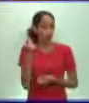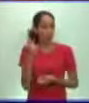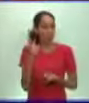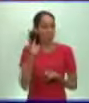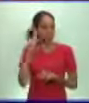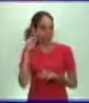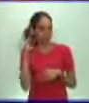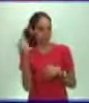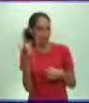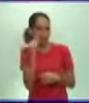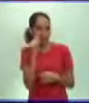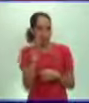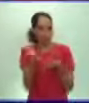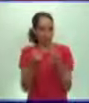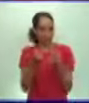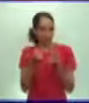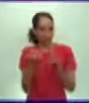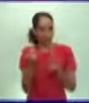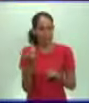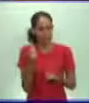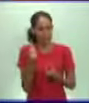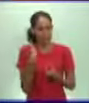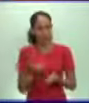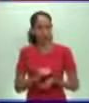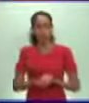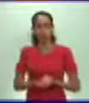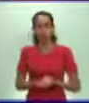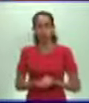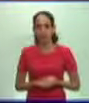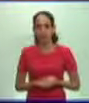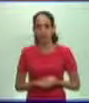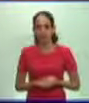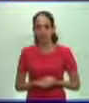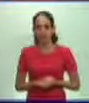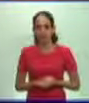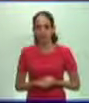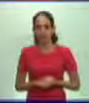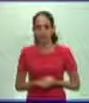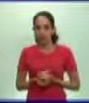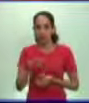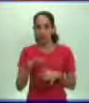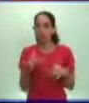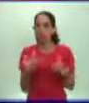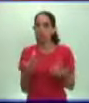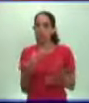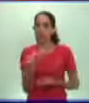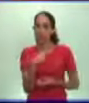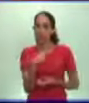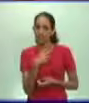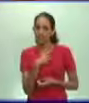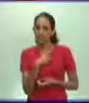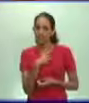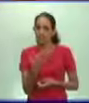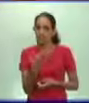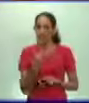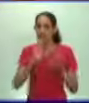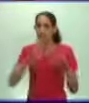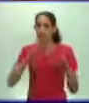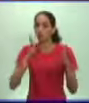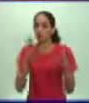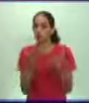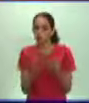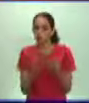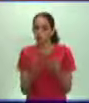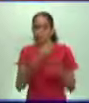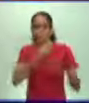todo ese poder económico, quien tenía en su poder en ese régimen feudal toda la mercancía para establecer el